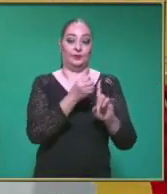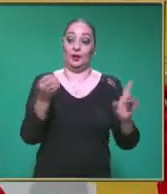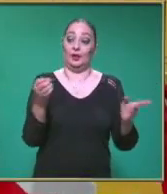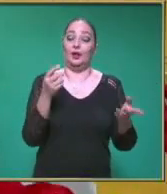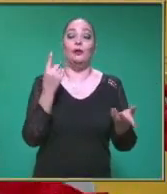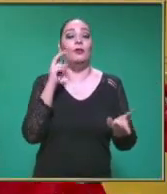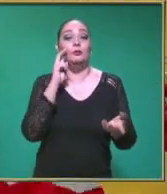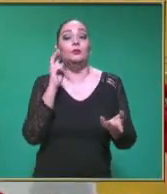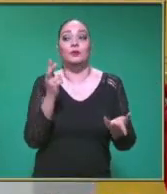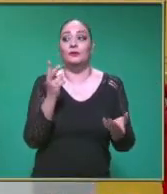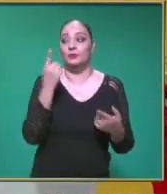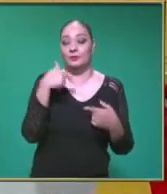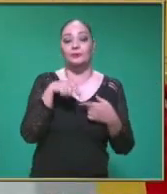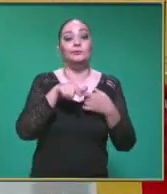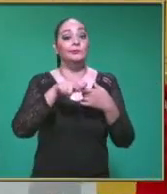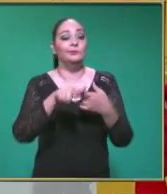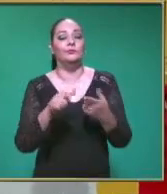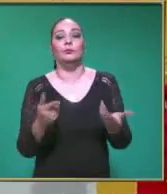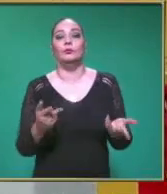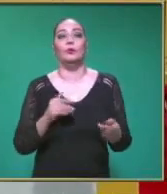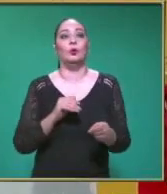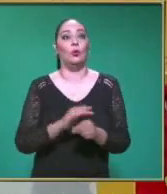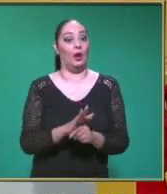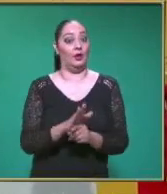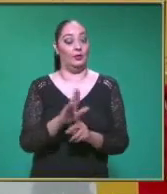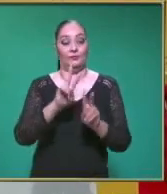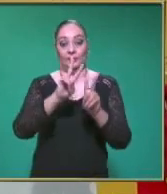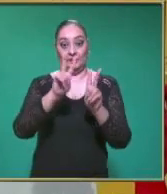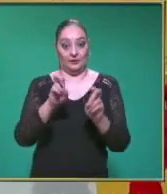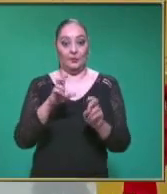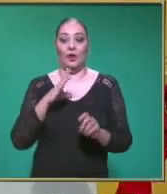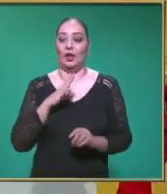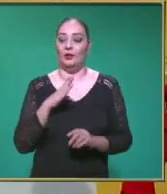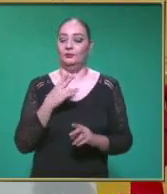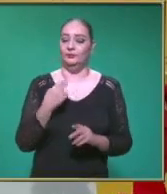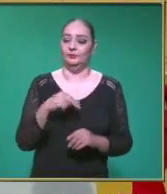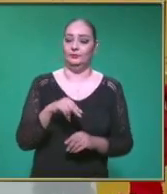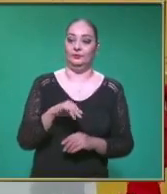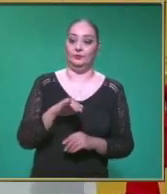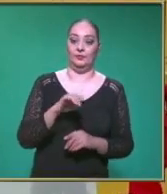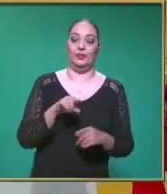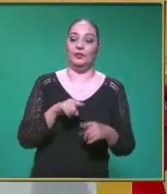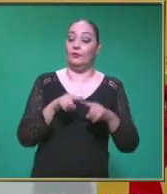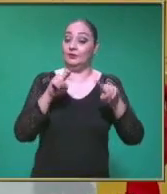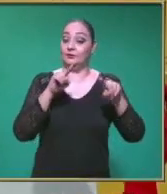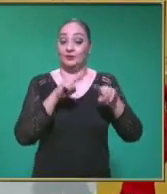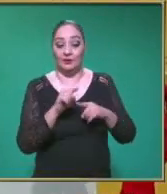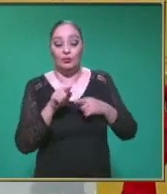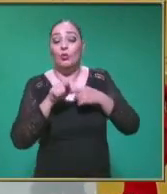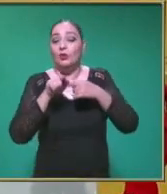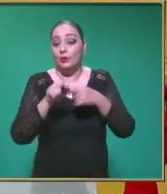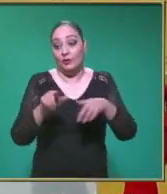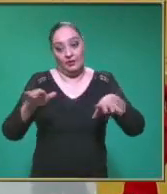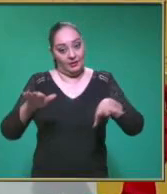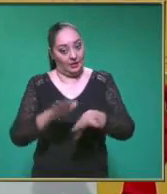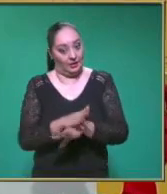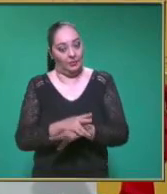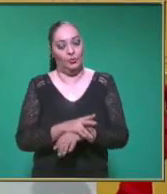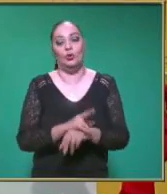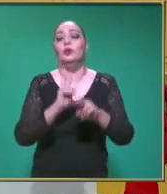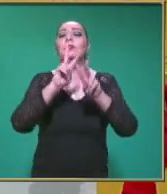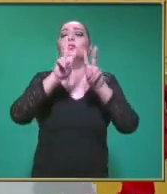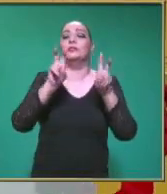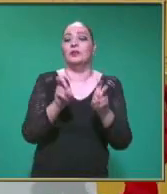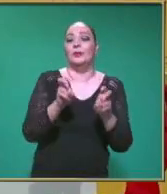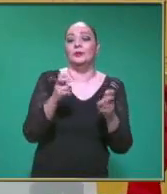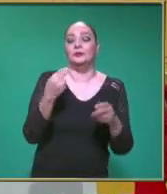a darle continuidad El tema se encuentra en el eje Diversidad, continuidad y cambio El tema es